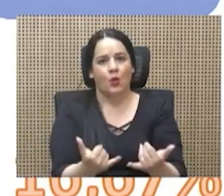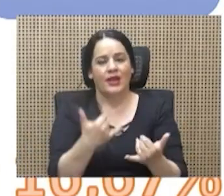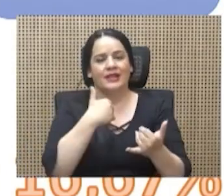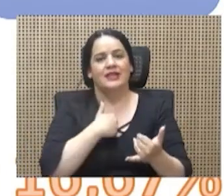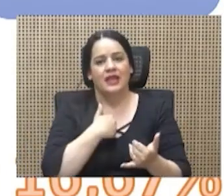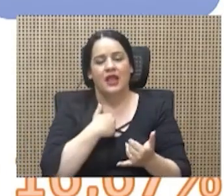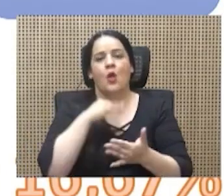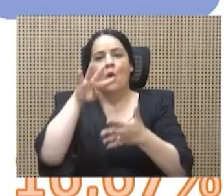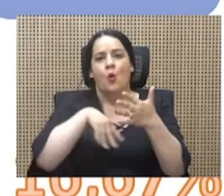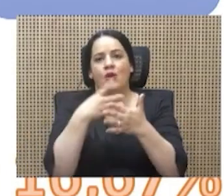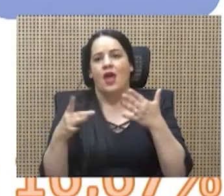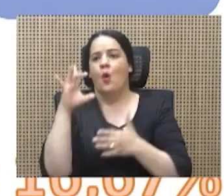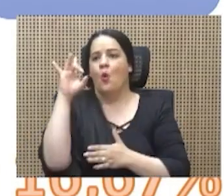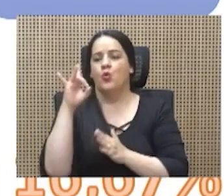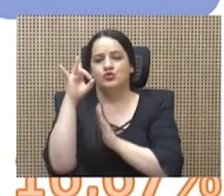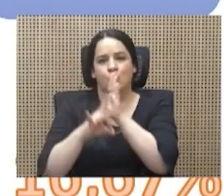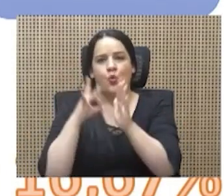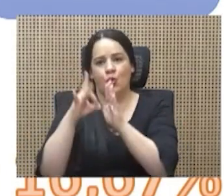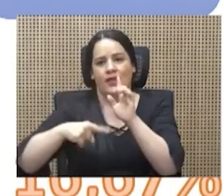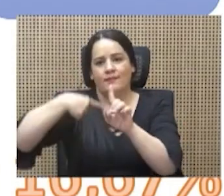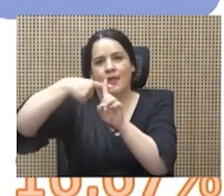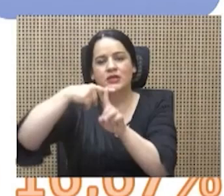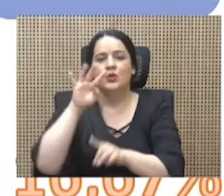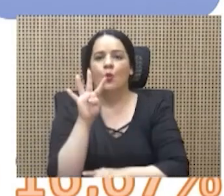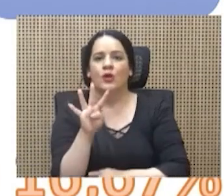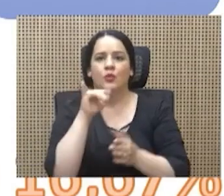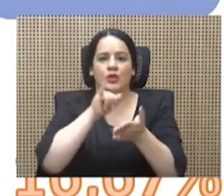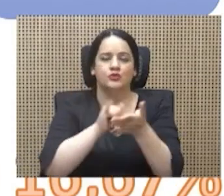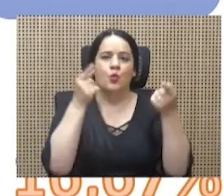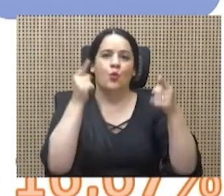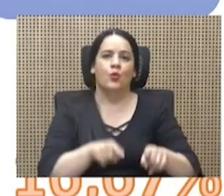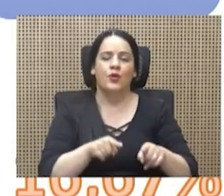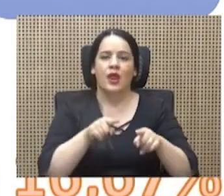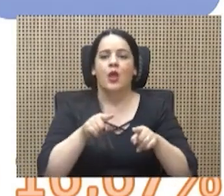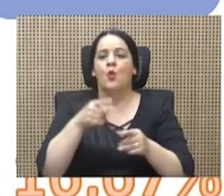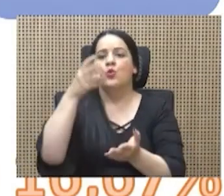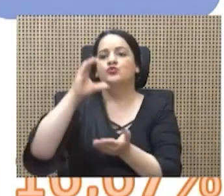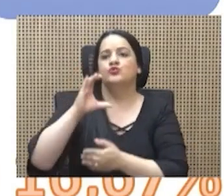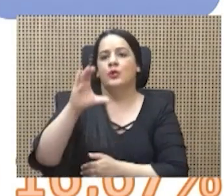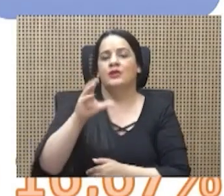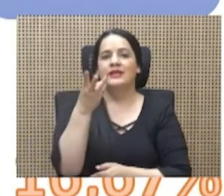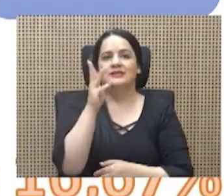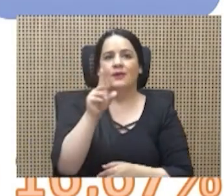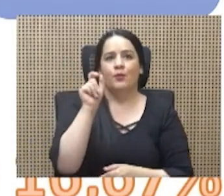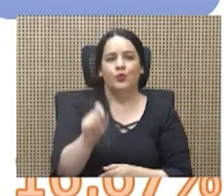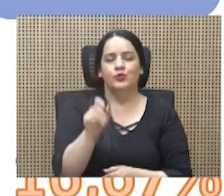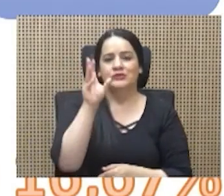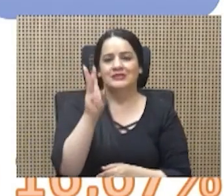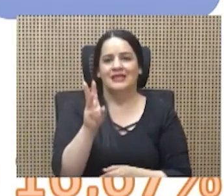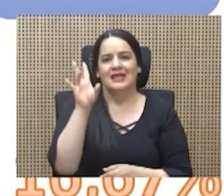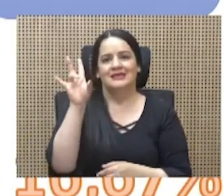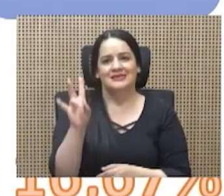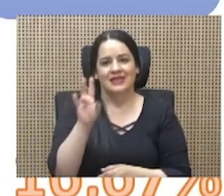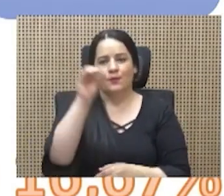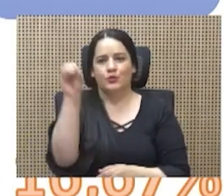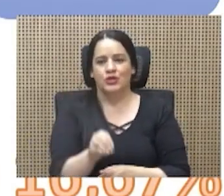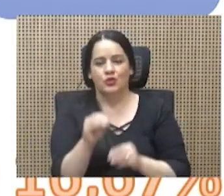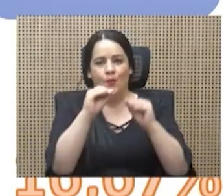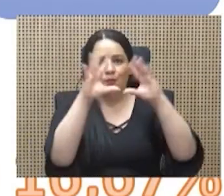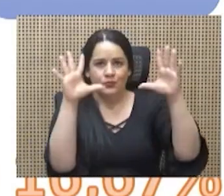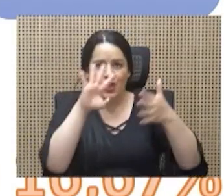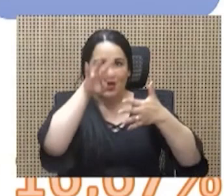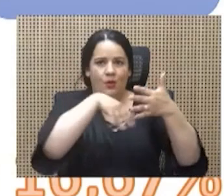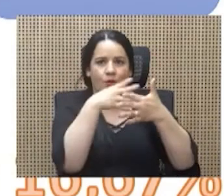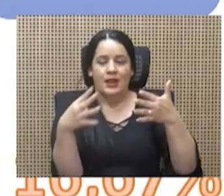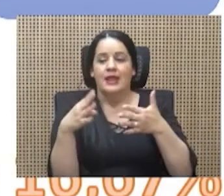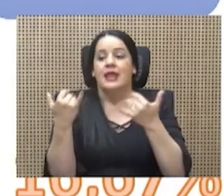8 horas más 4. Esto es lo que ocurre con un sobresueldo de un 16.67% para la jornada diurna y veamos ahora